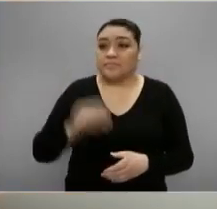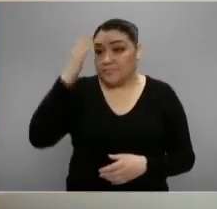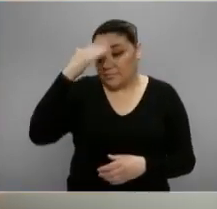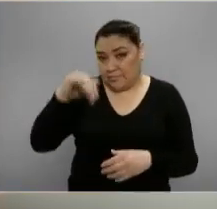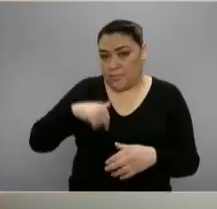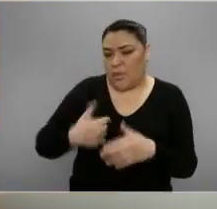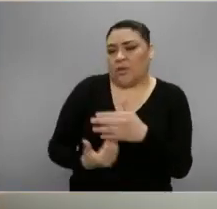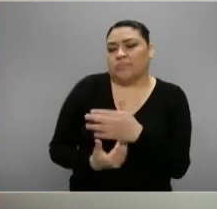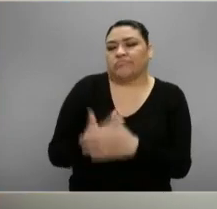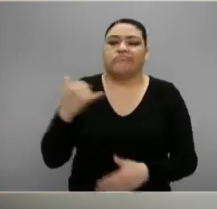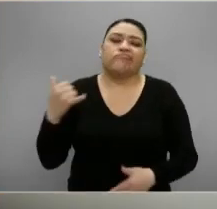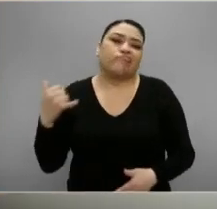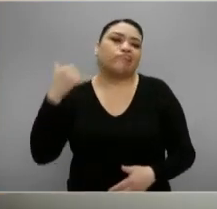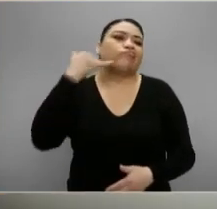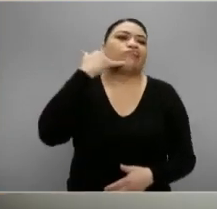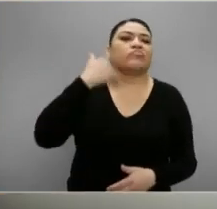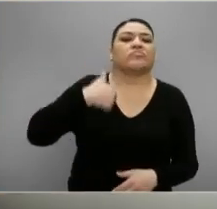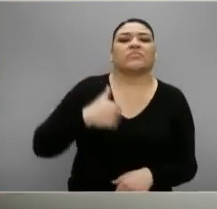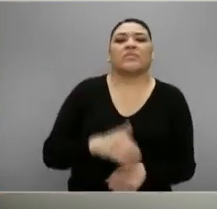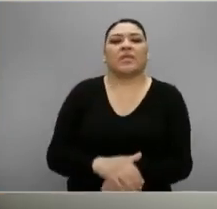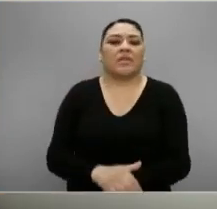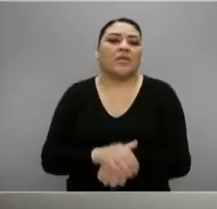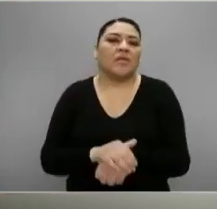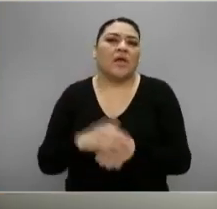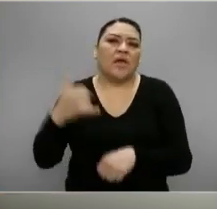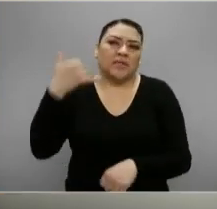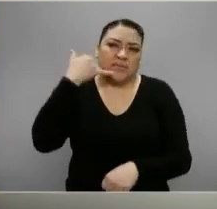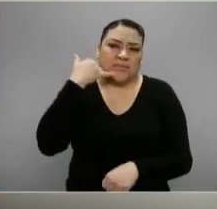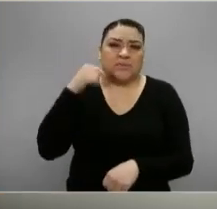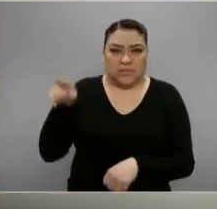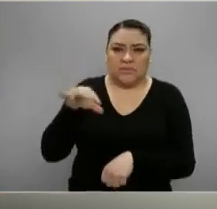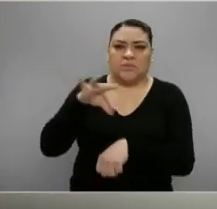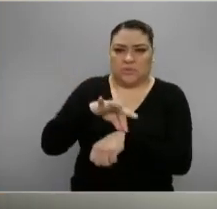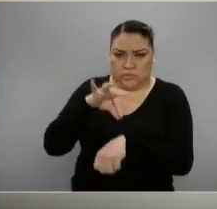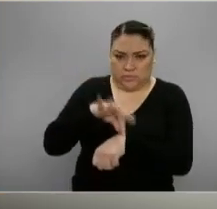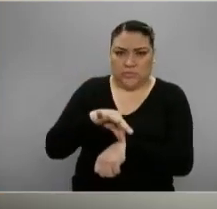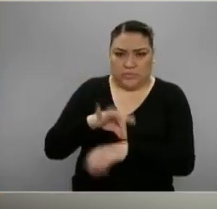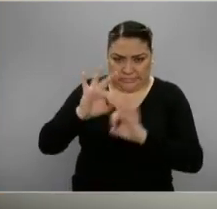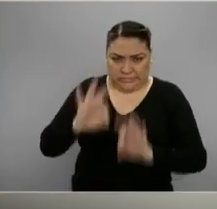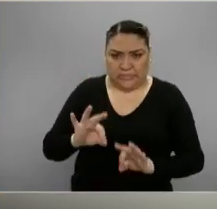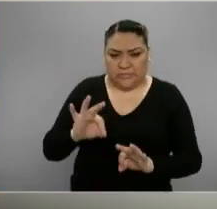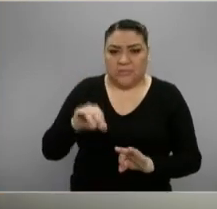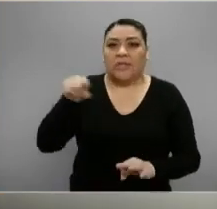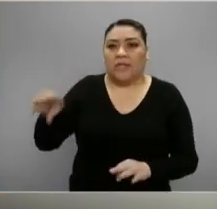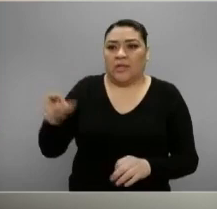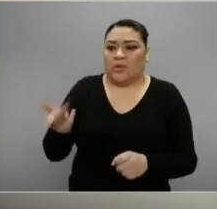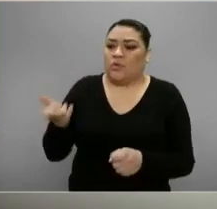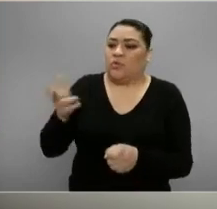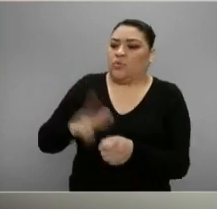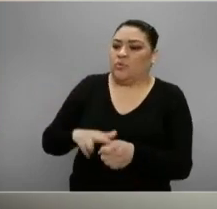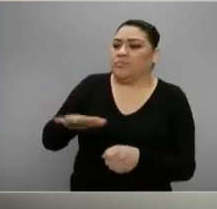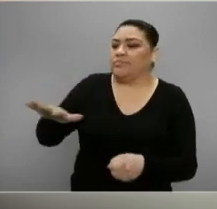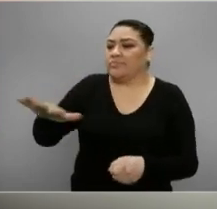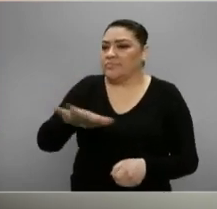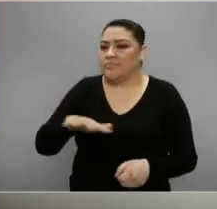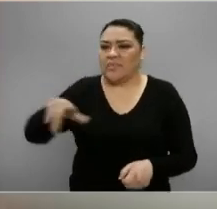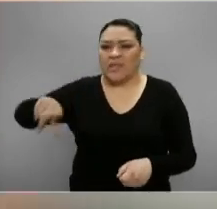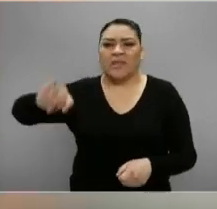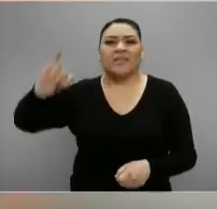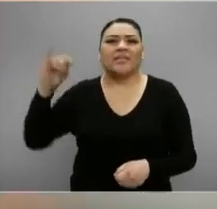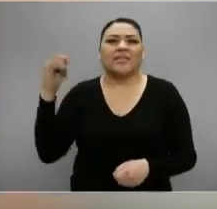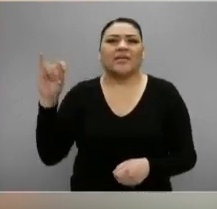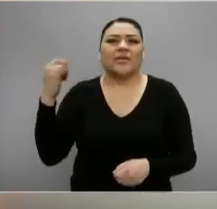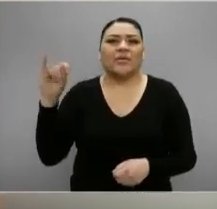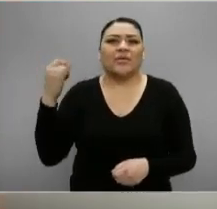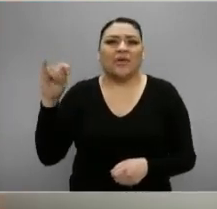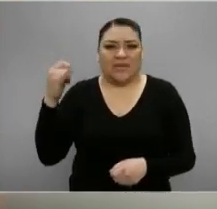Amanecí hoy con una llamada de un amigo, de un amigo que es médico, que trabaja en una de las clínicas en Tijuana,